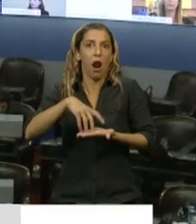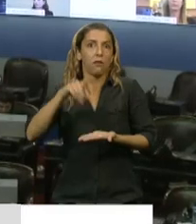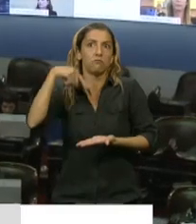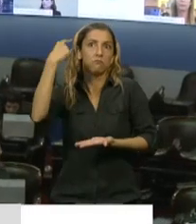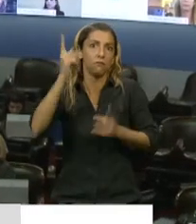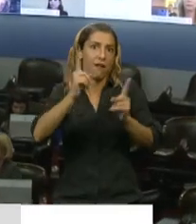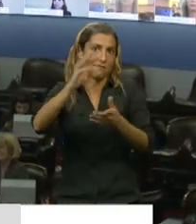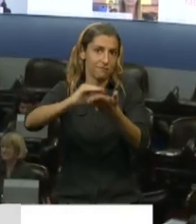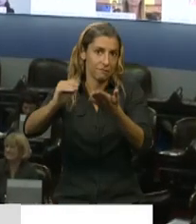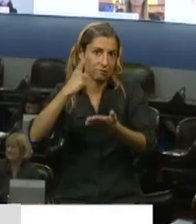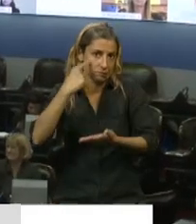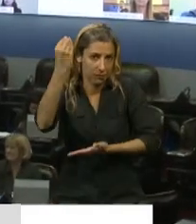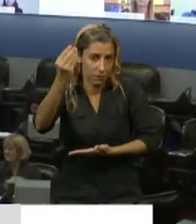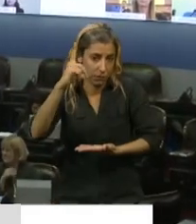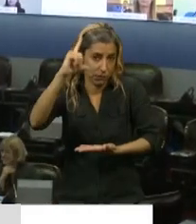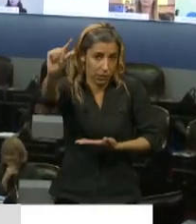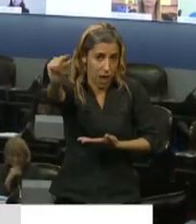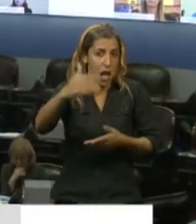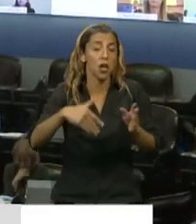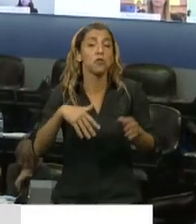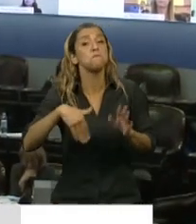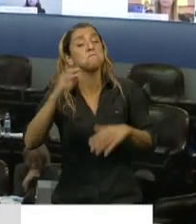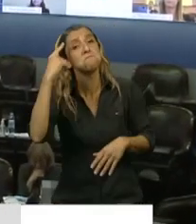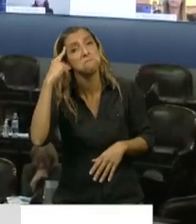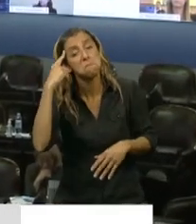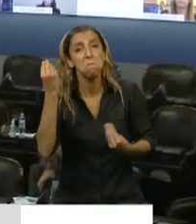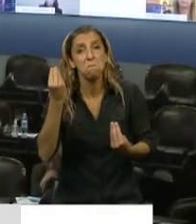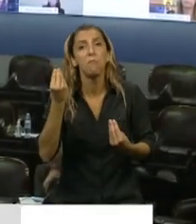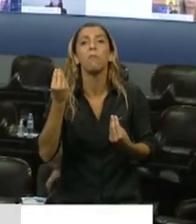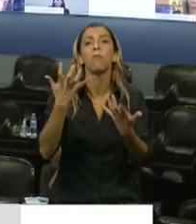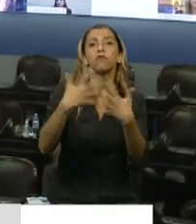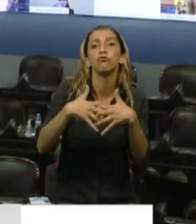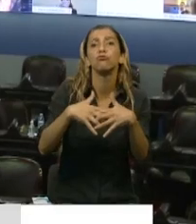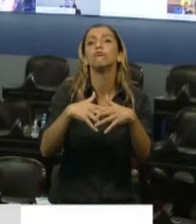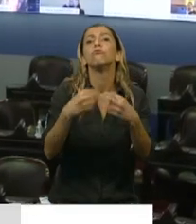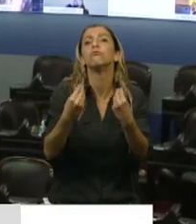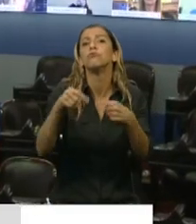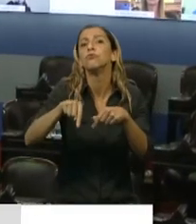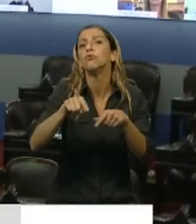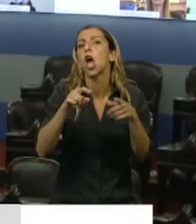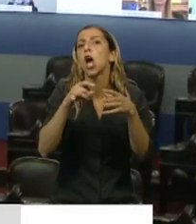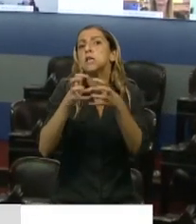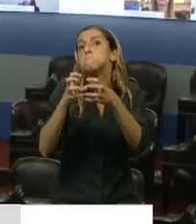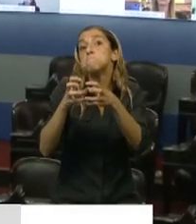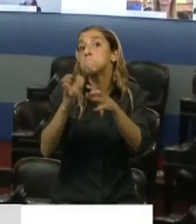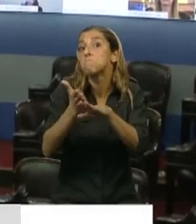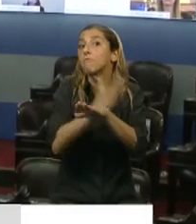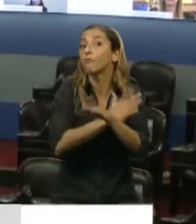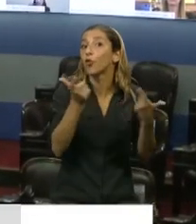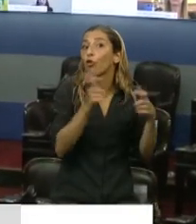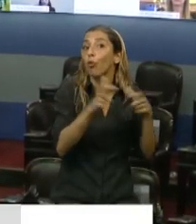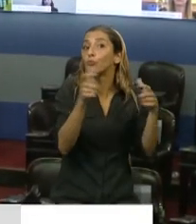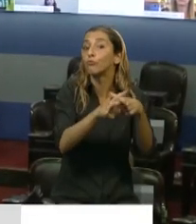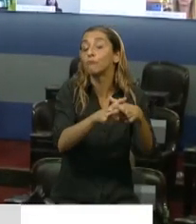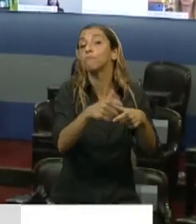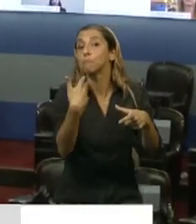para el funcionamiento de las comisiones, para la agilidad del funcionamiento de las comisiones y demás, sea un paso que la historia